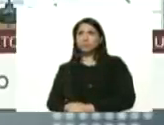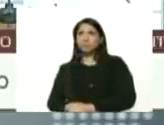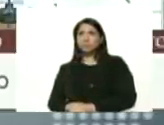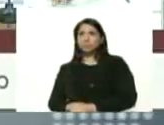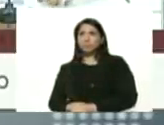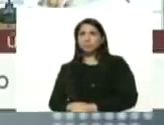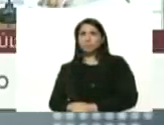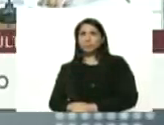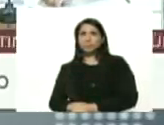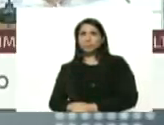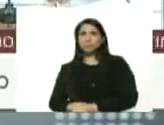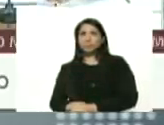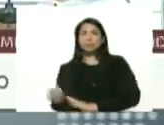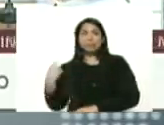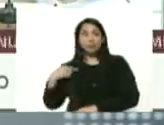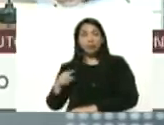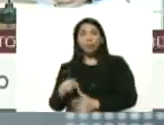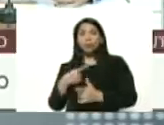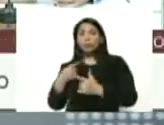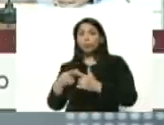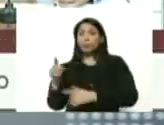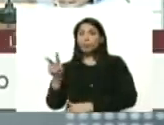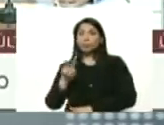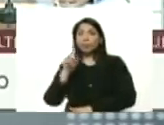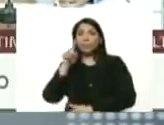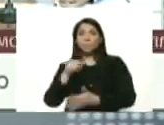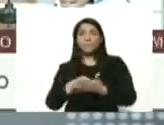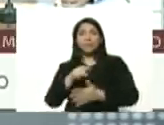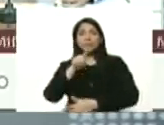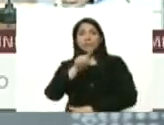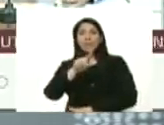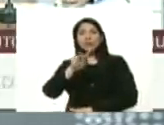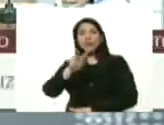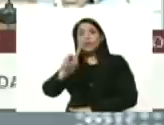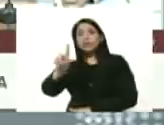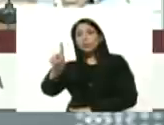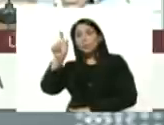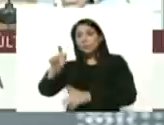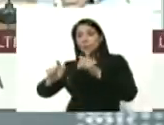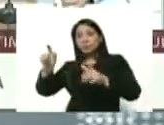aquí tenemos entonces Venezuela llega 1121 casos